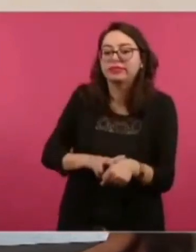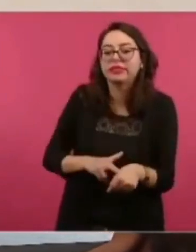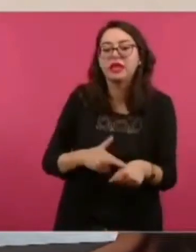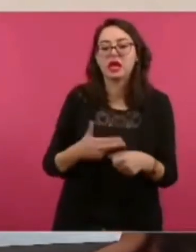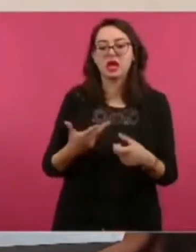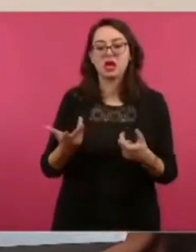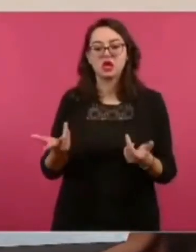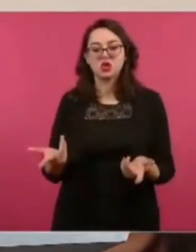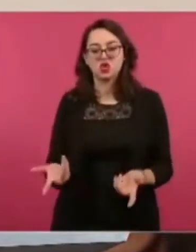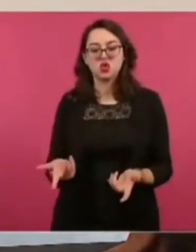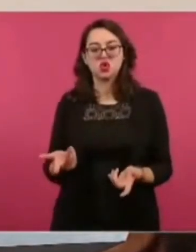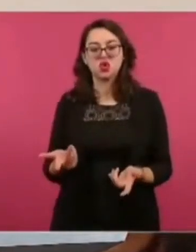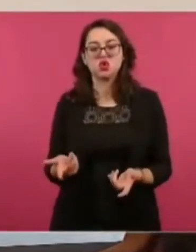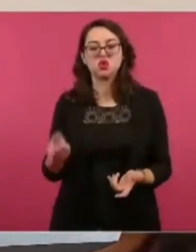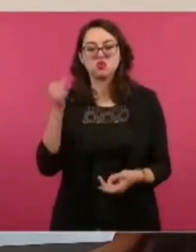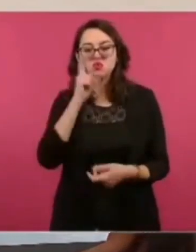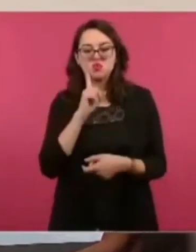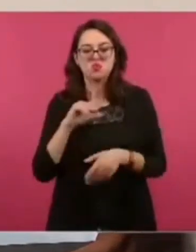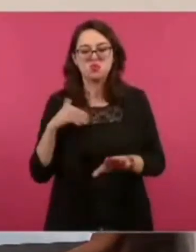sexista